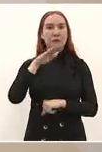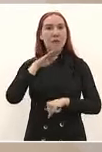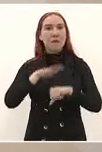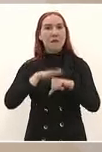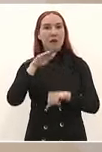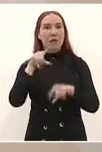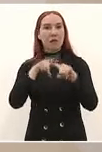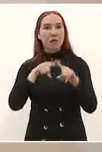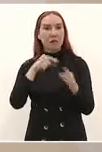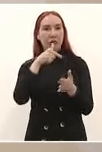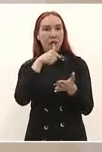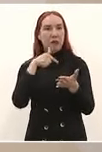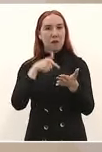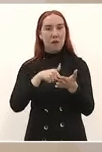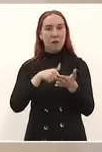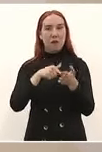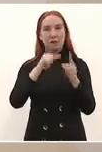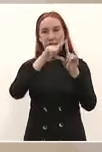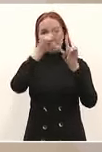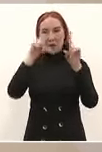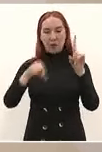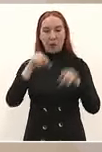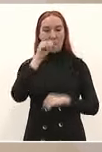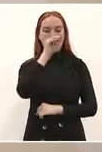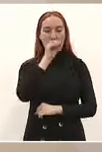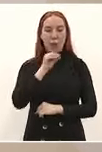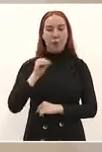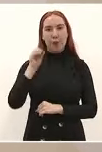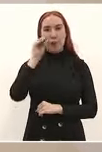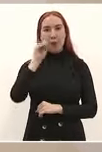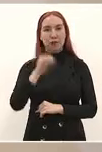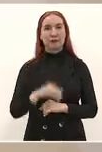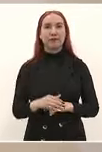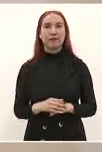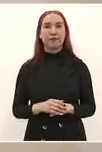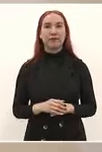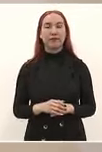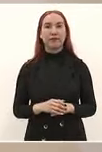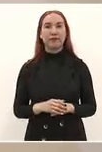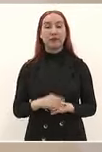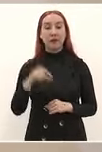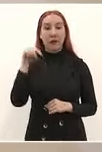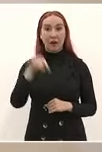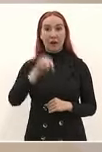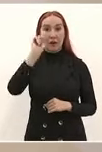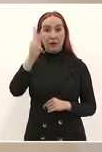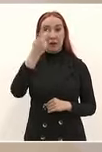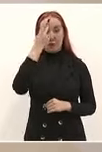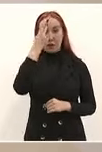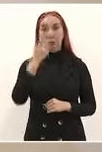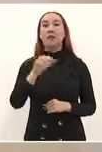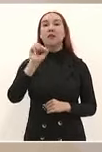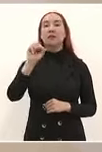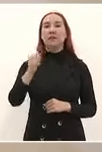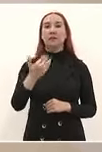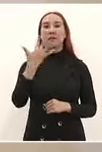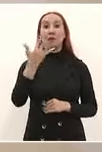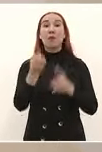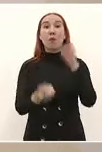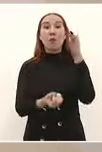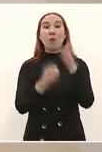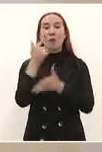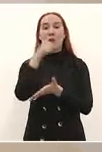localidades del país déjenme platicarles que aquí en San Luis Potosí se construyeron ya 65 nuevas